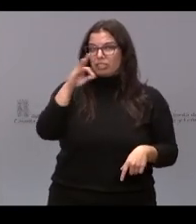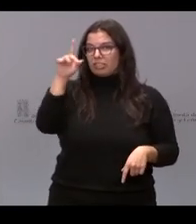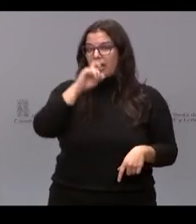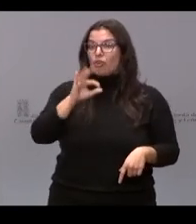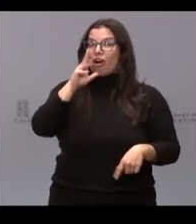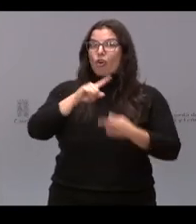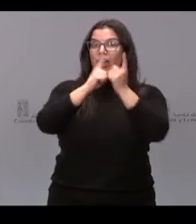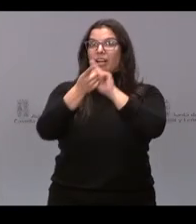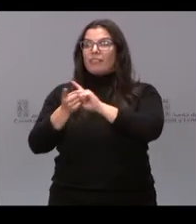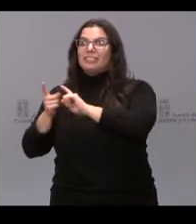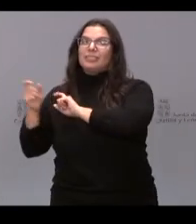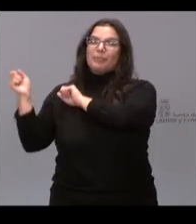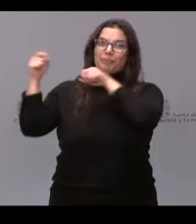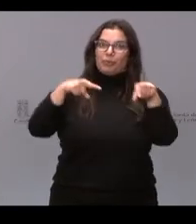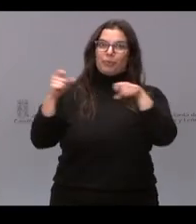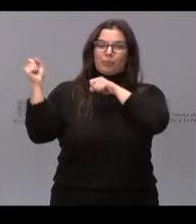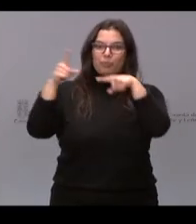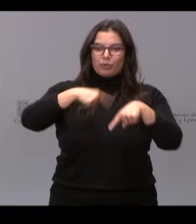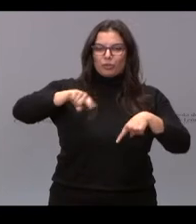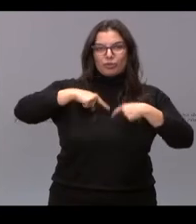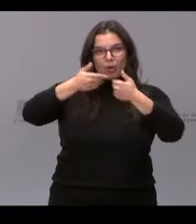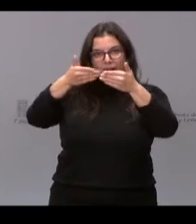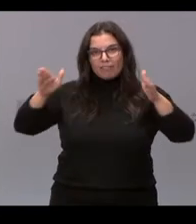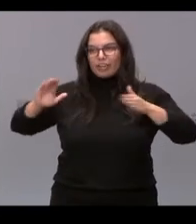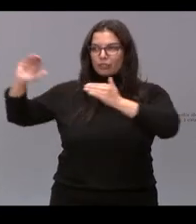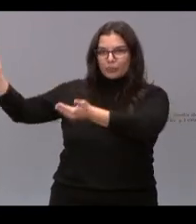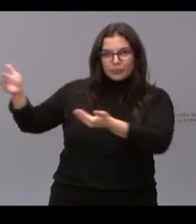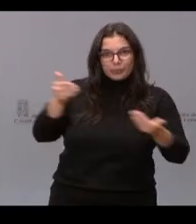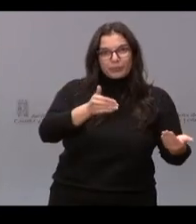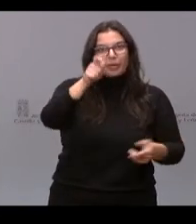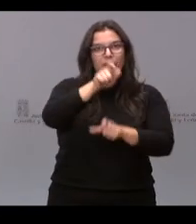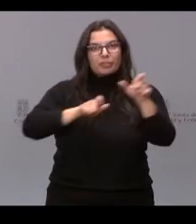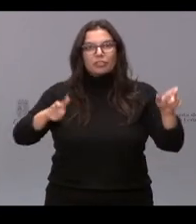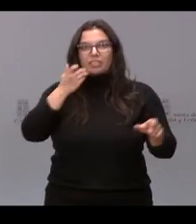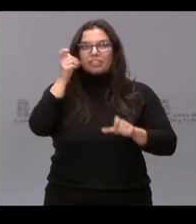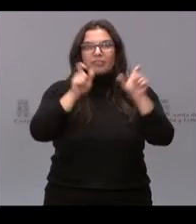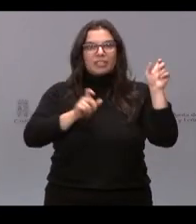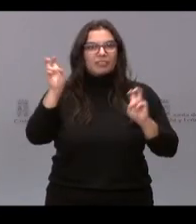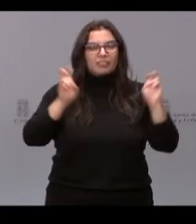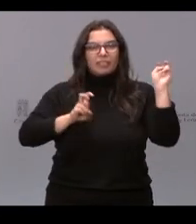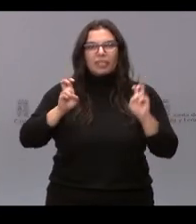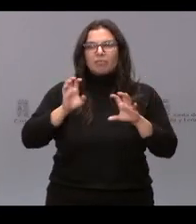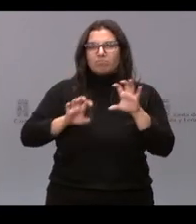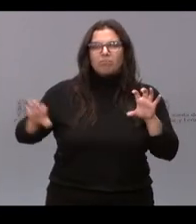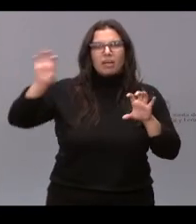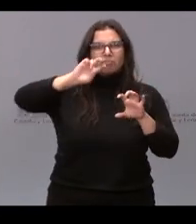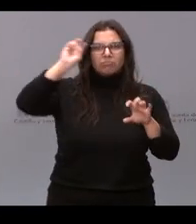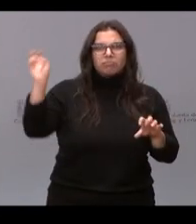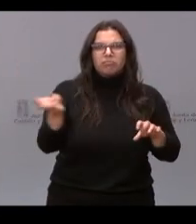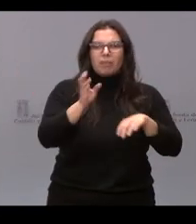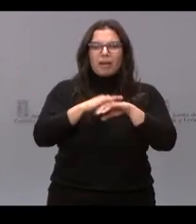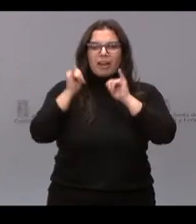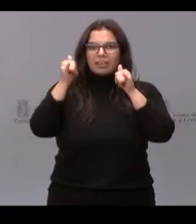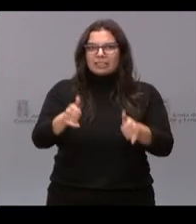tierra de acogida que abrimos los brazos a quienes vengan desde otros rincones para que se sientan como uno